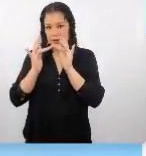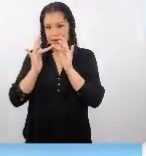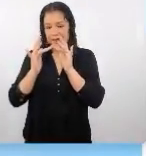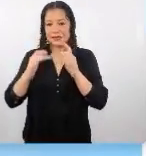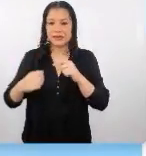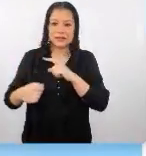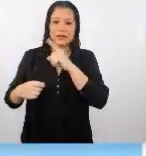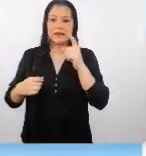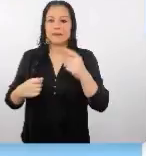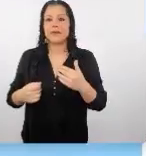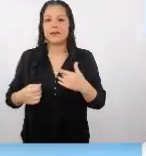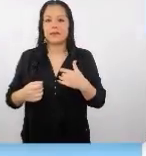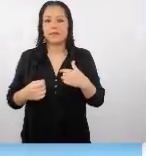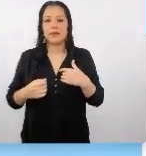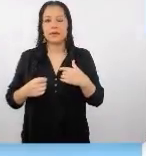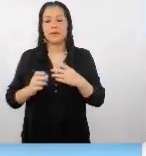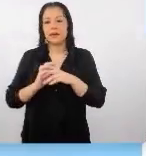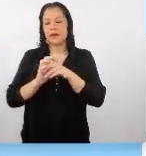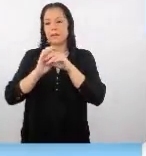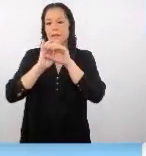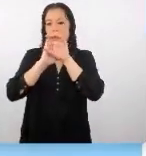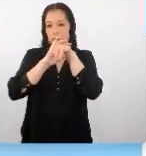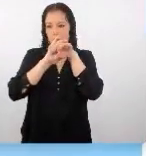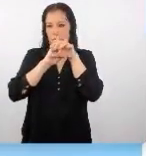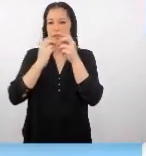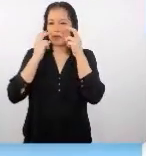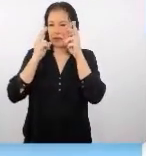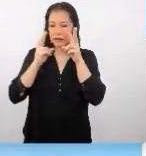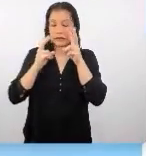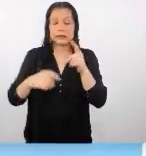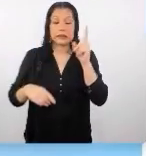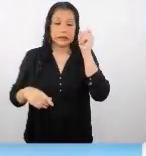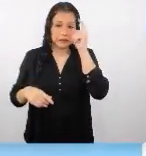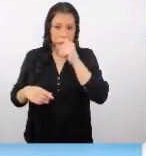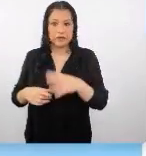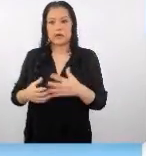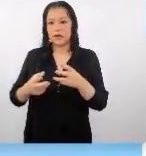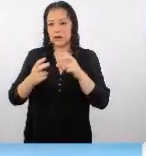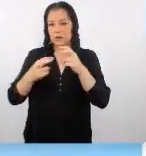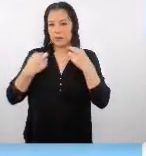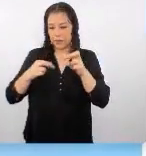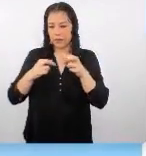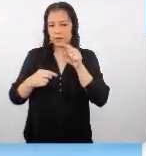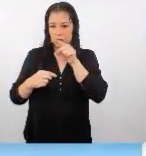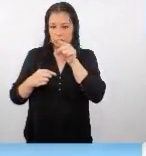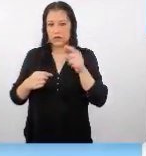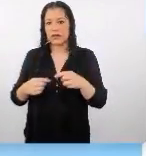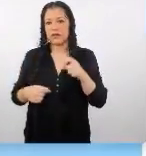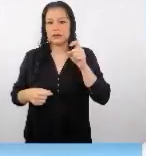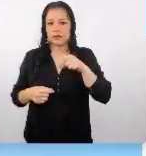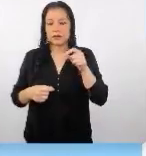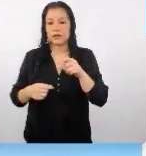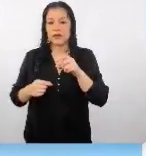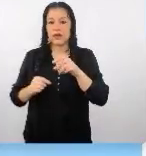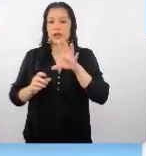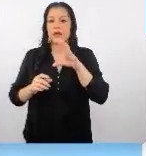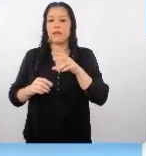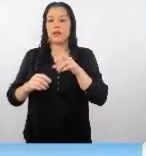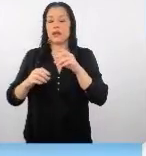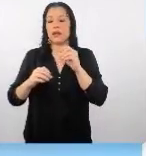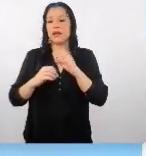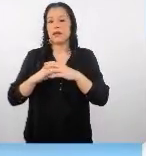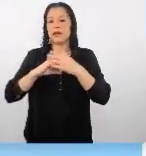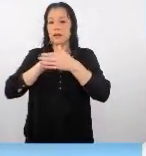conectar desde cámara pero se me está complicando un poco entonces con el permiso de ustedes voy a tener que apagar mi cámara entonces